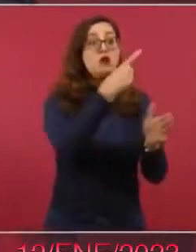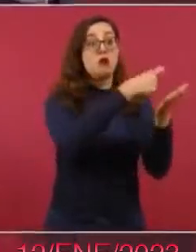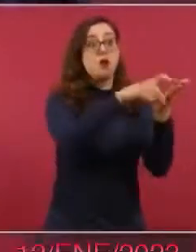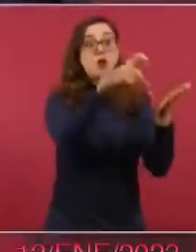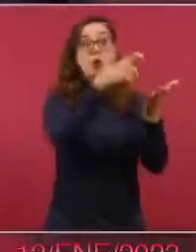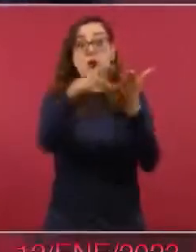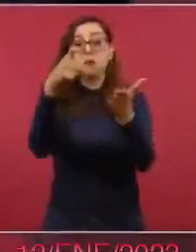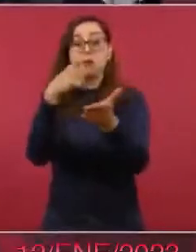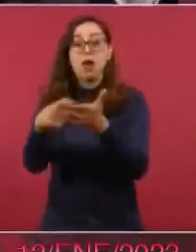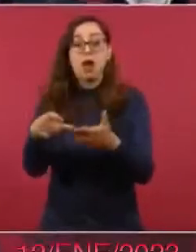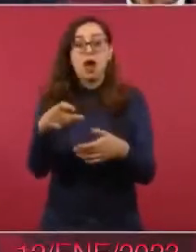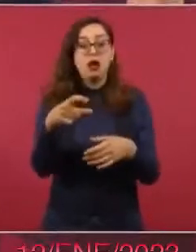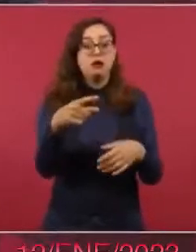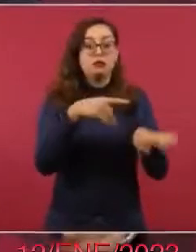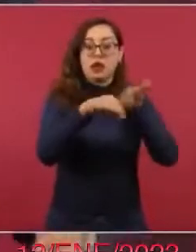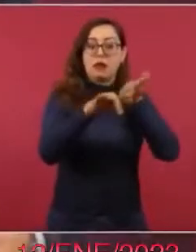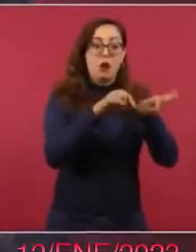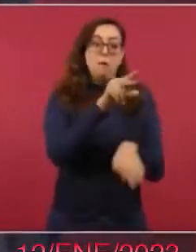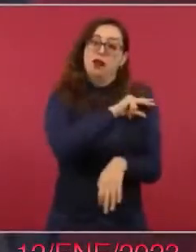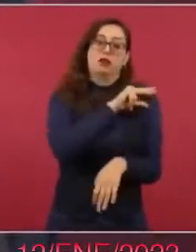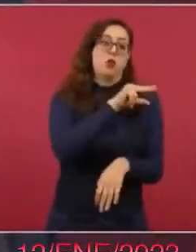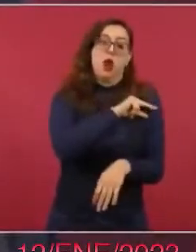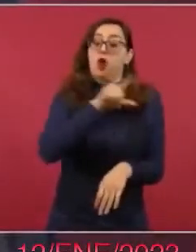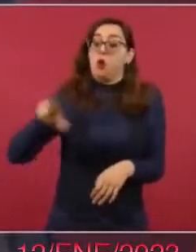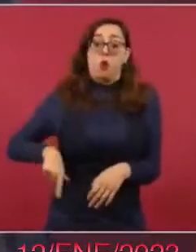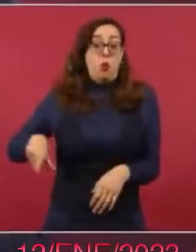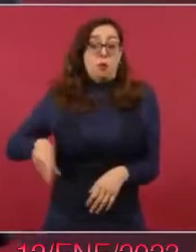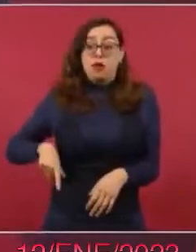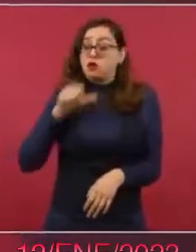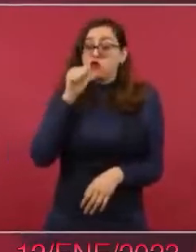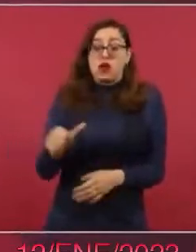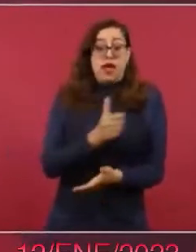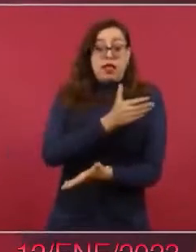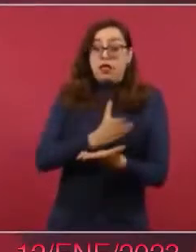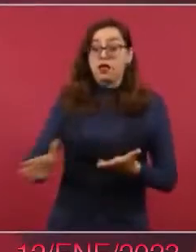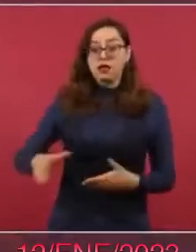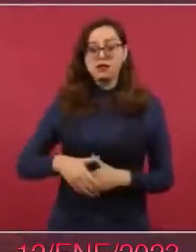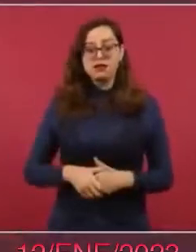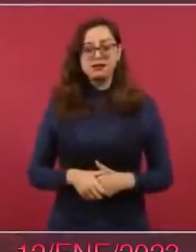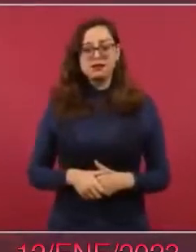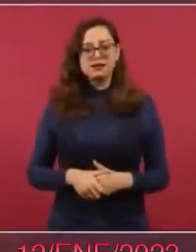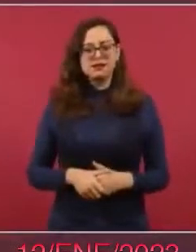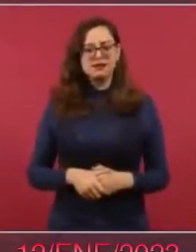fíjense el razonamiento o sea nada más